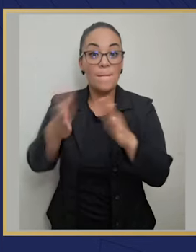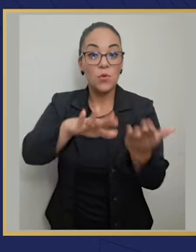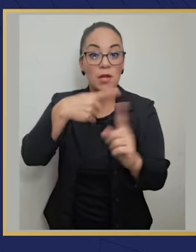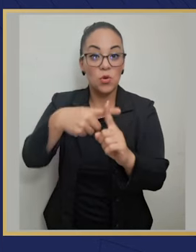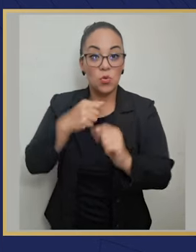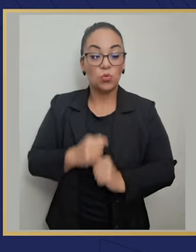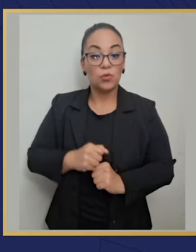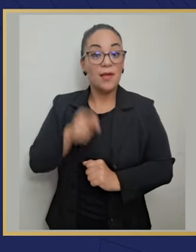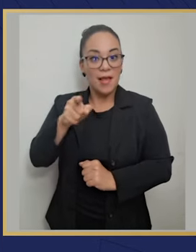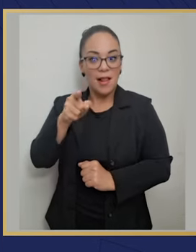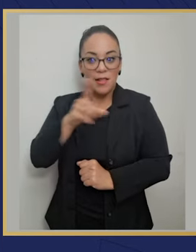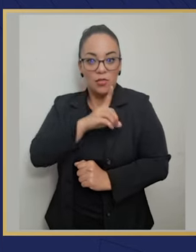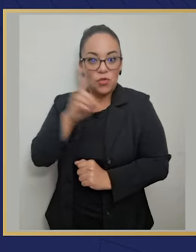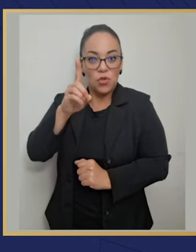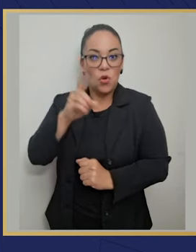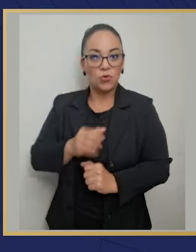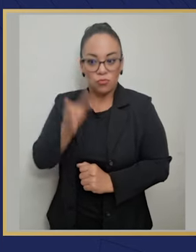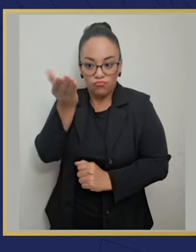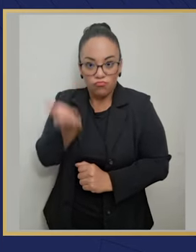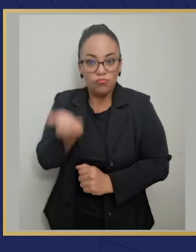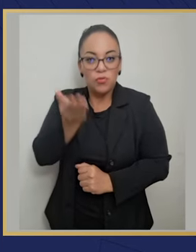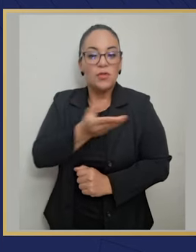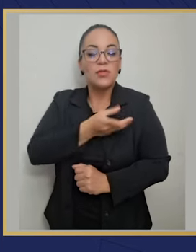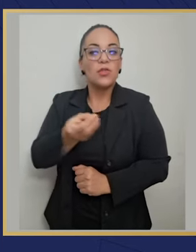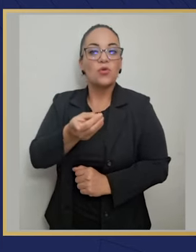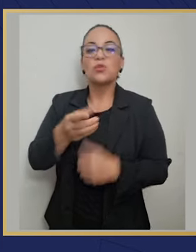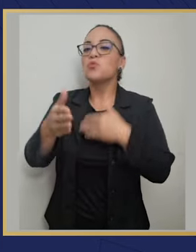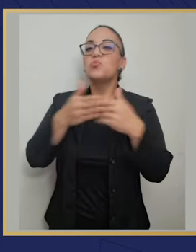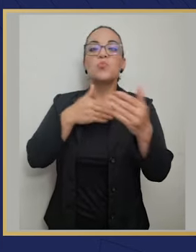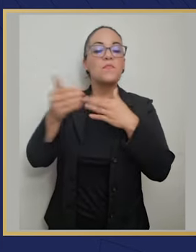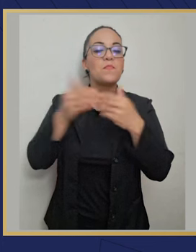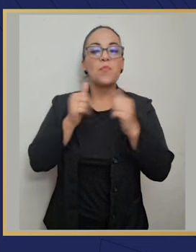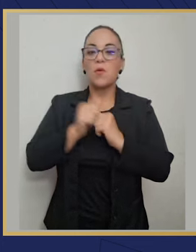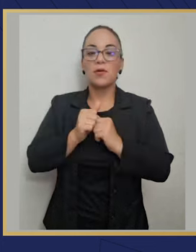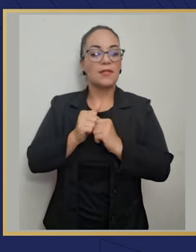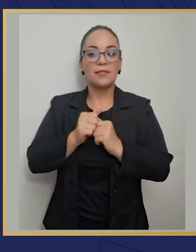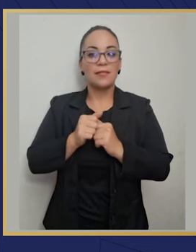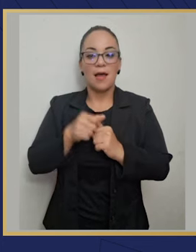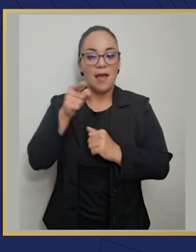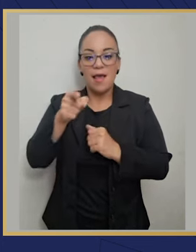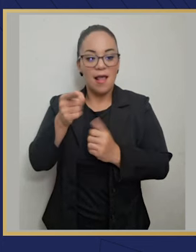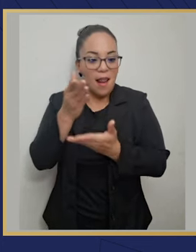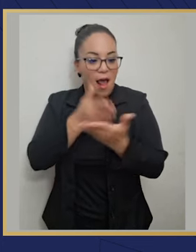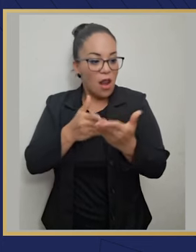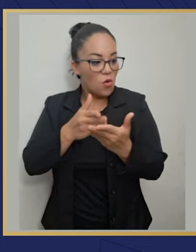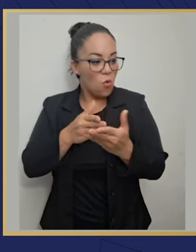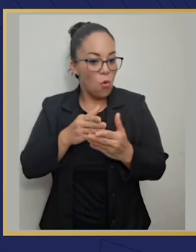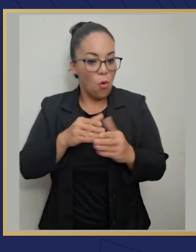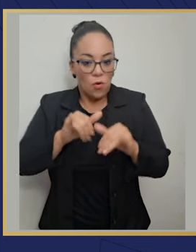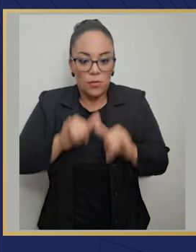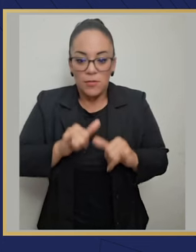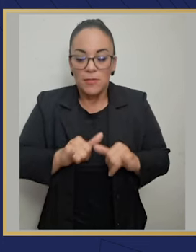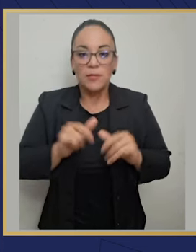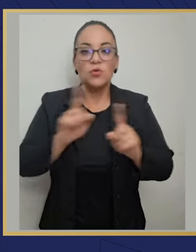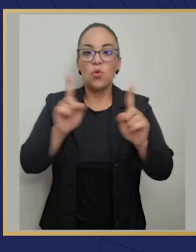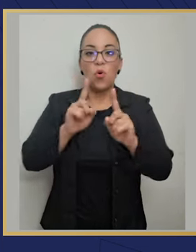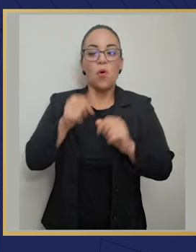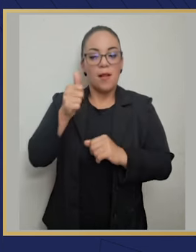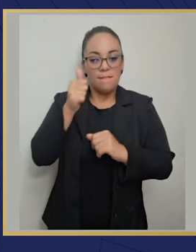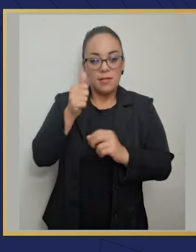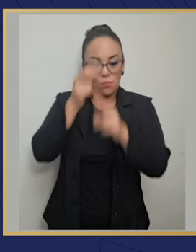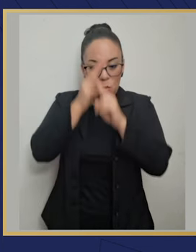entregó voluntariamente, siendo Dios y teniendo forma de Dios no estimó el ser igual a Dios como algo a que